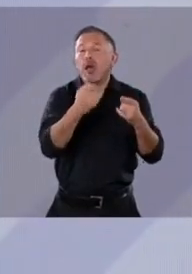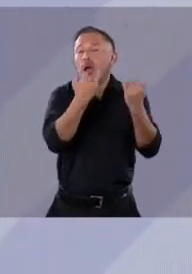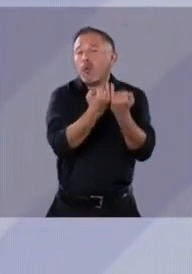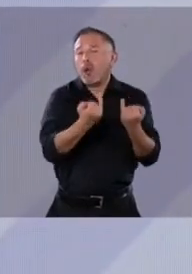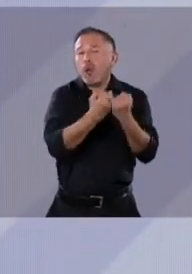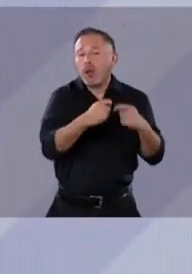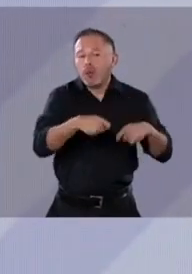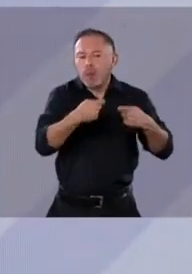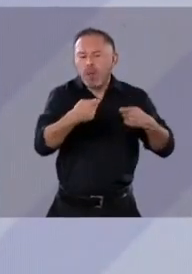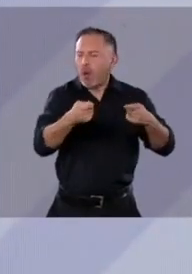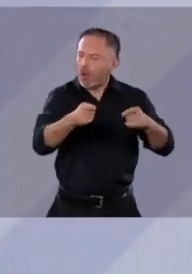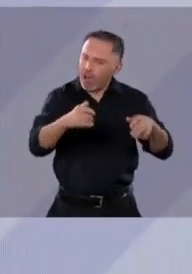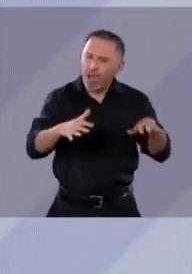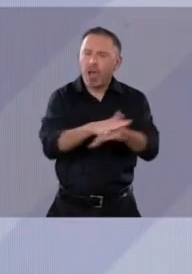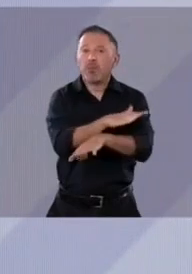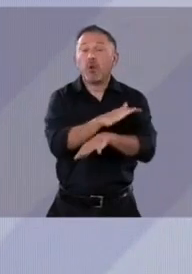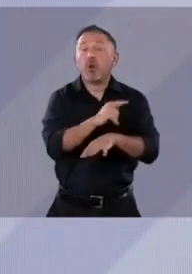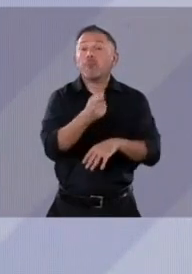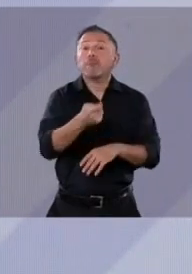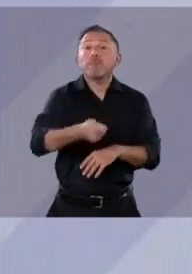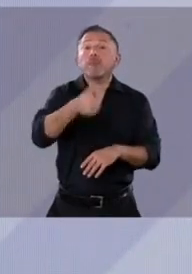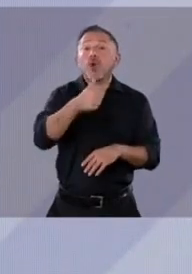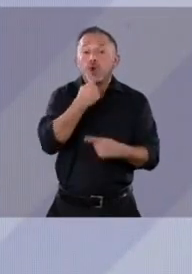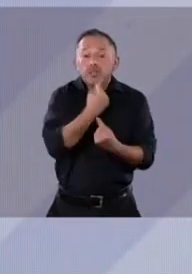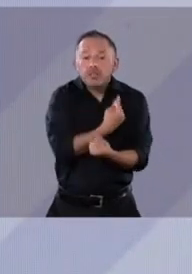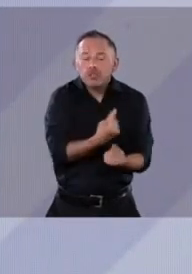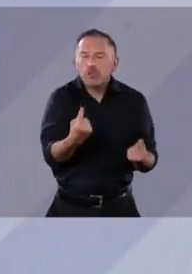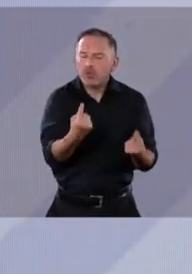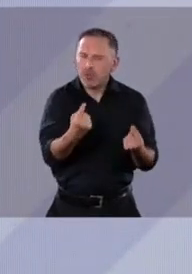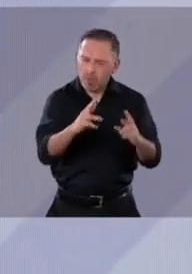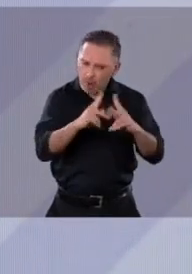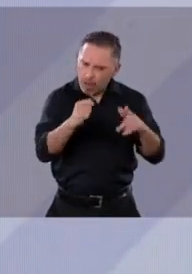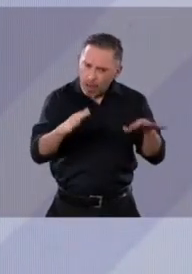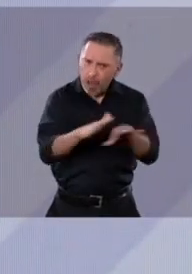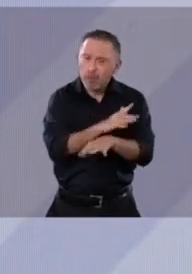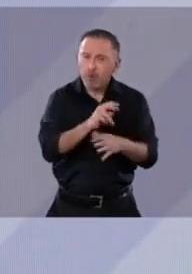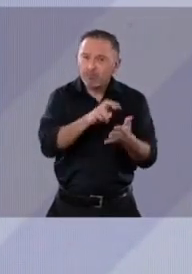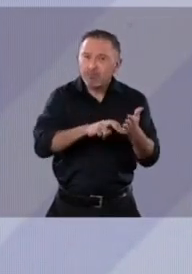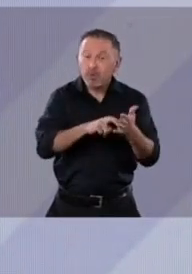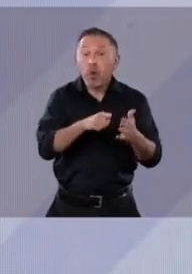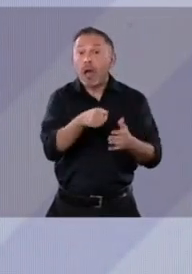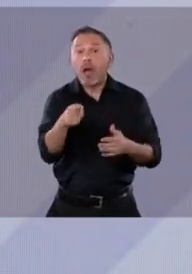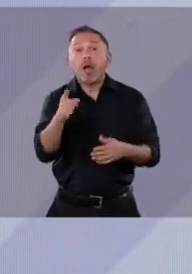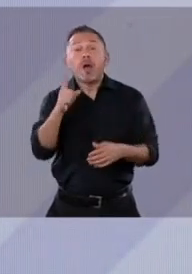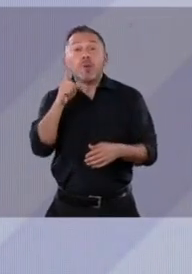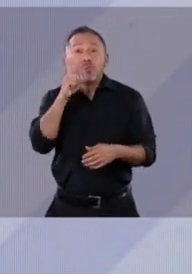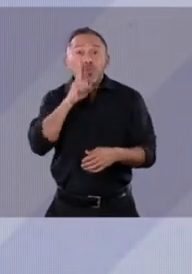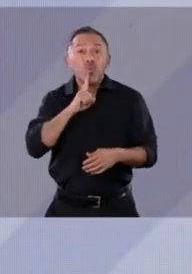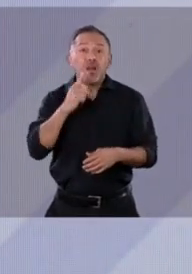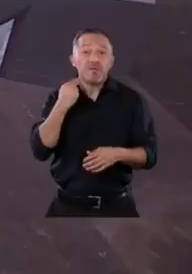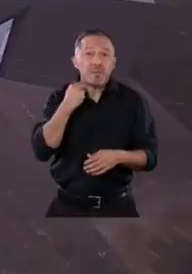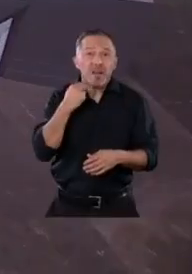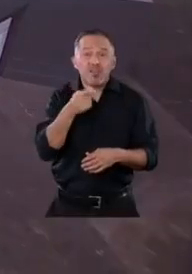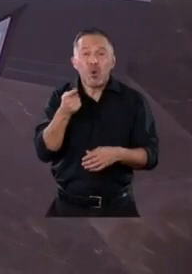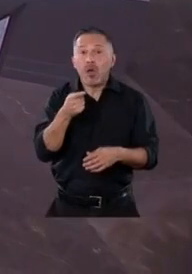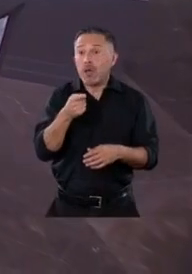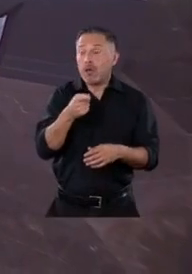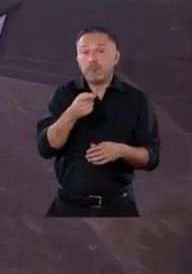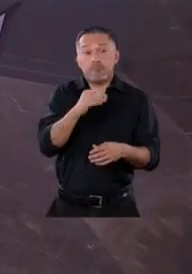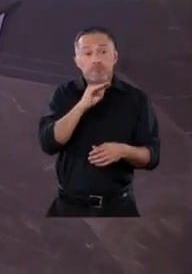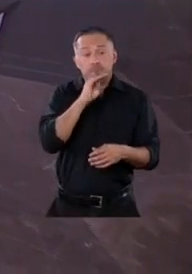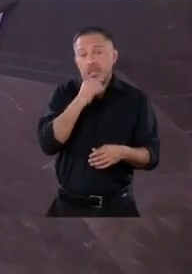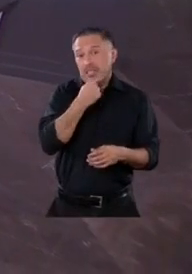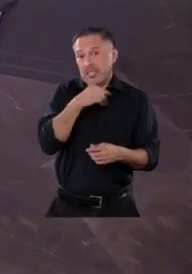primer momento a las infancias, necesitamos una política de atención para víctimas indirectas del feminicidio, para las niñas y los niños que se quedan huérfanos y que